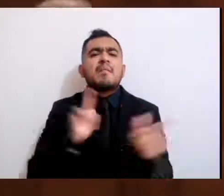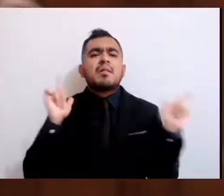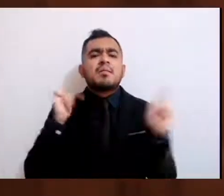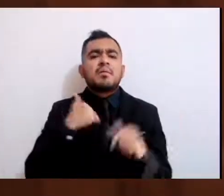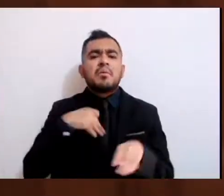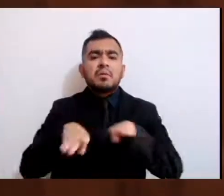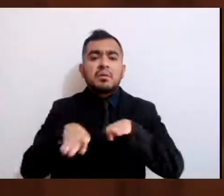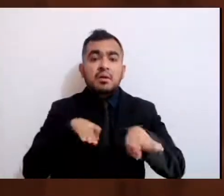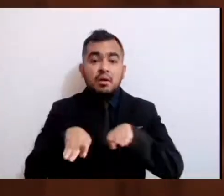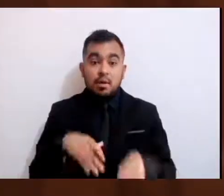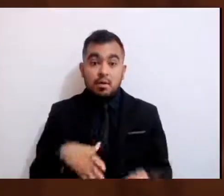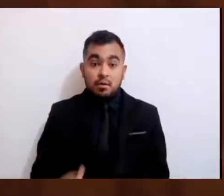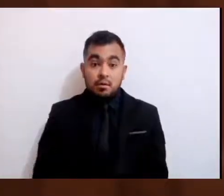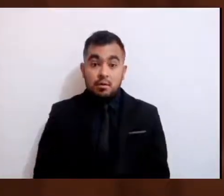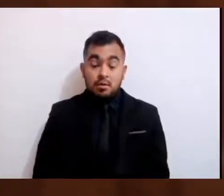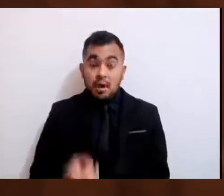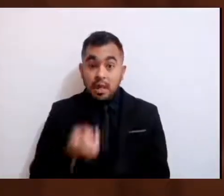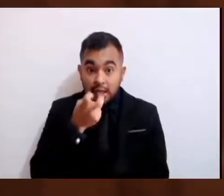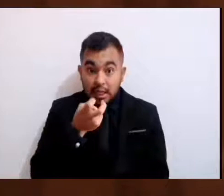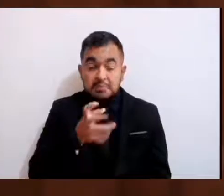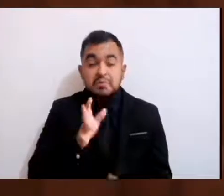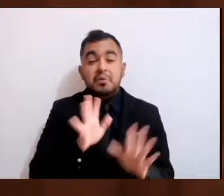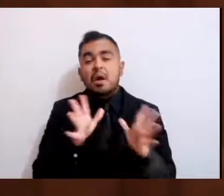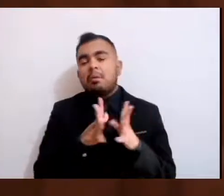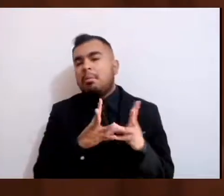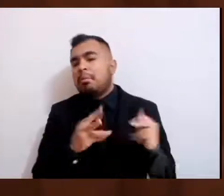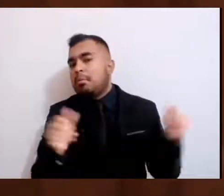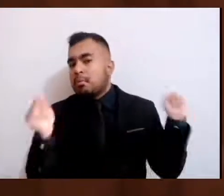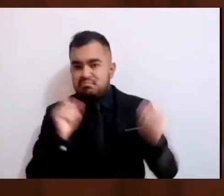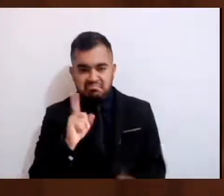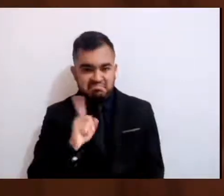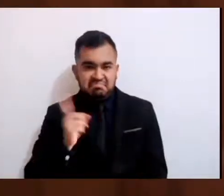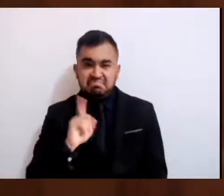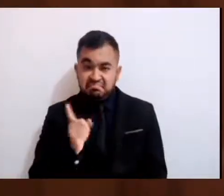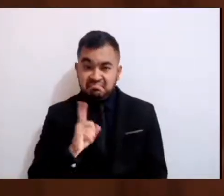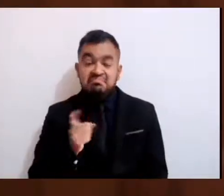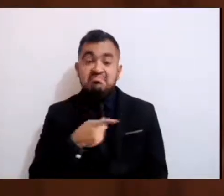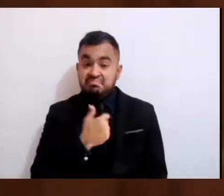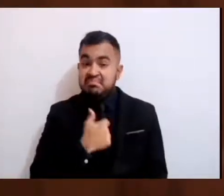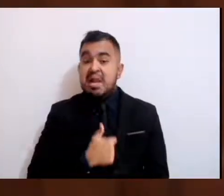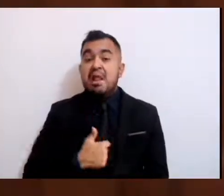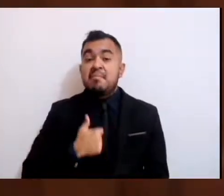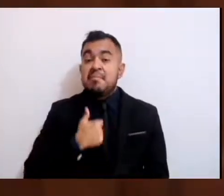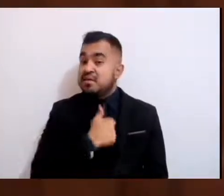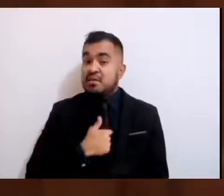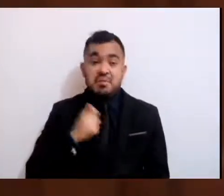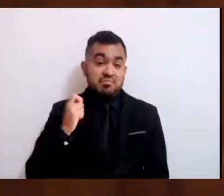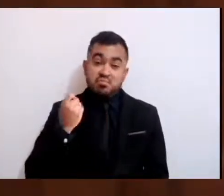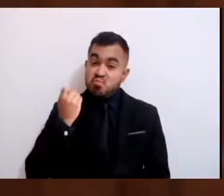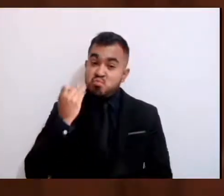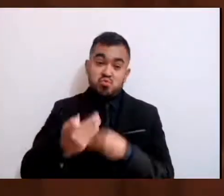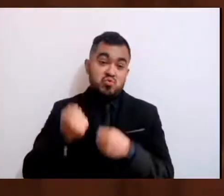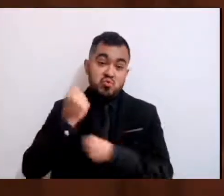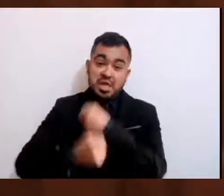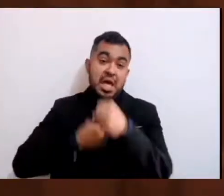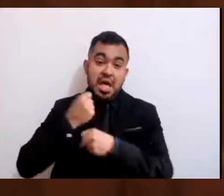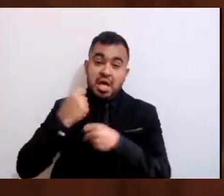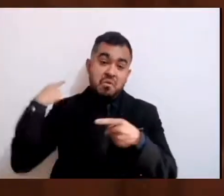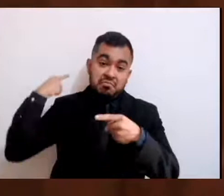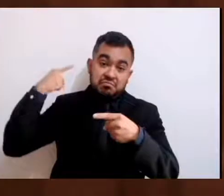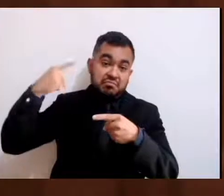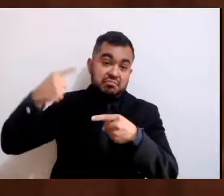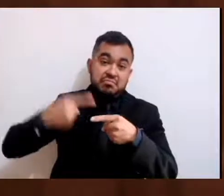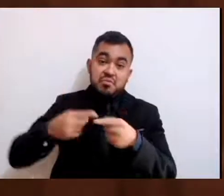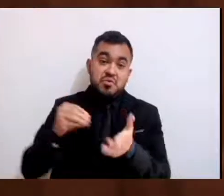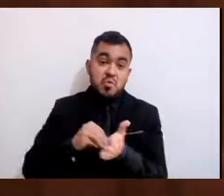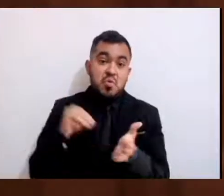pasajero, es una situación lamentable que nos ha acompañado desde muchos años. sin